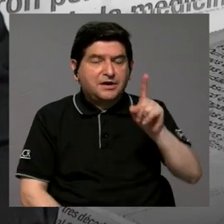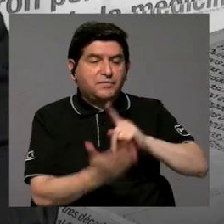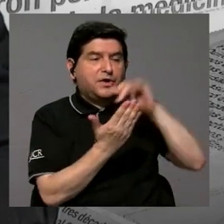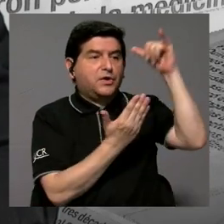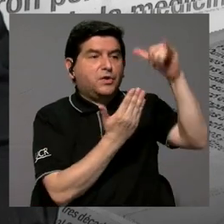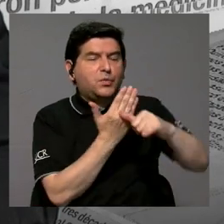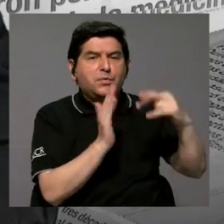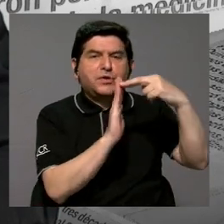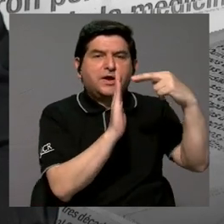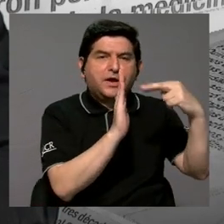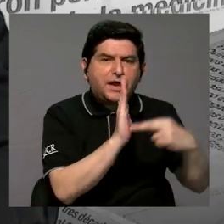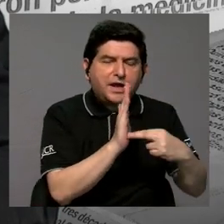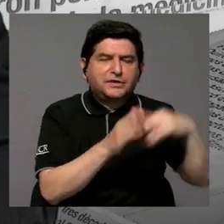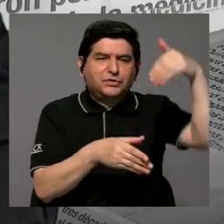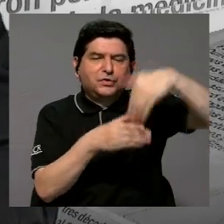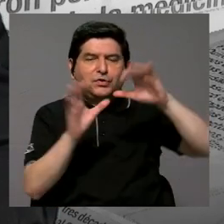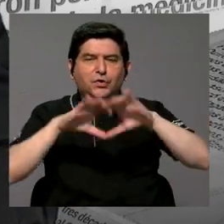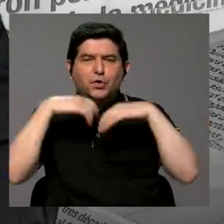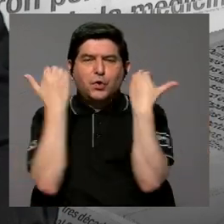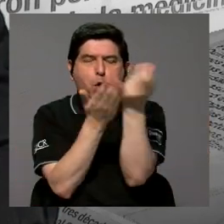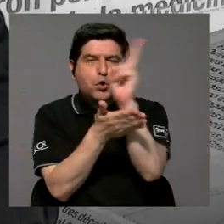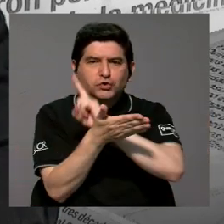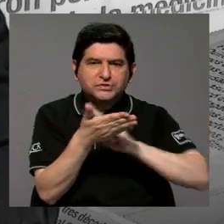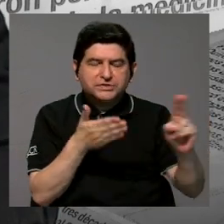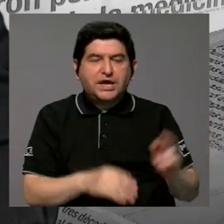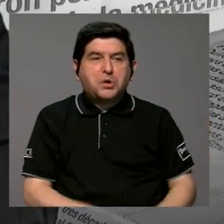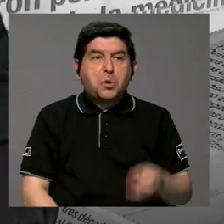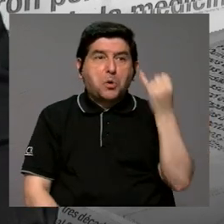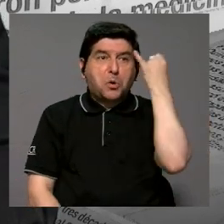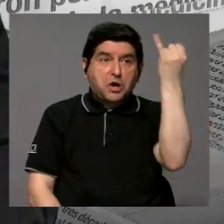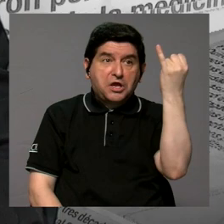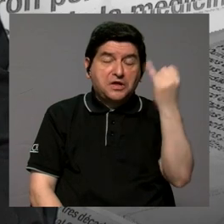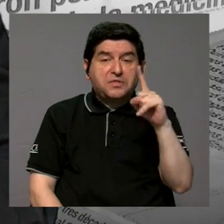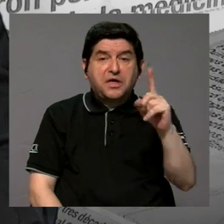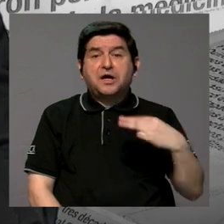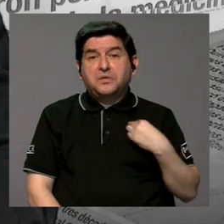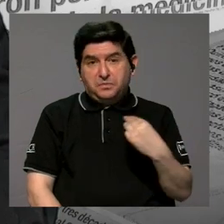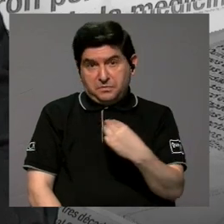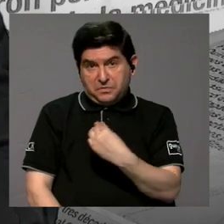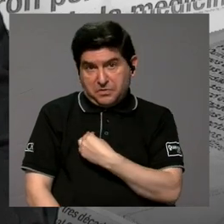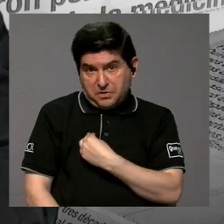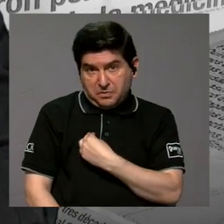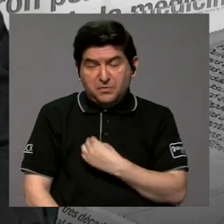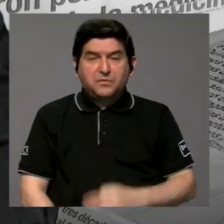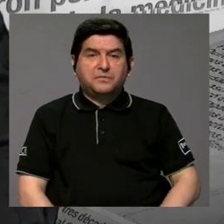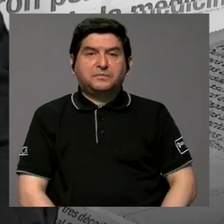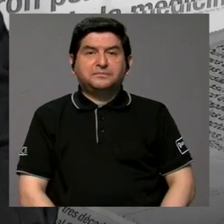proyecto de reglamento al consejo universitario puede ser por iniciativa de algunos de los miembros